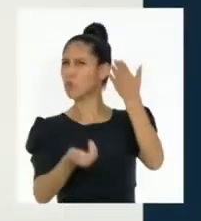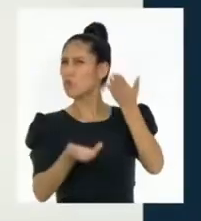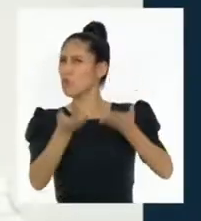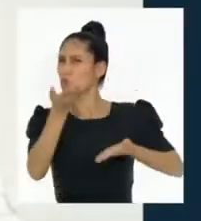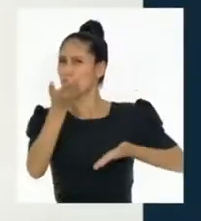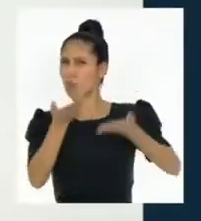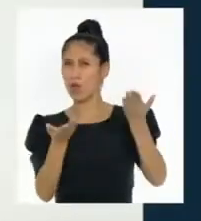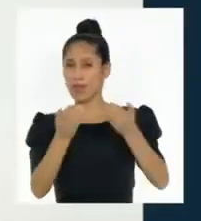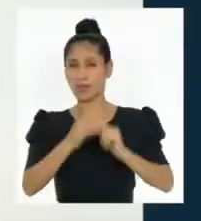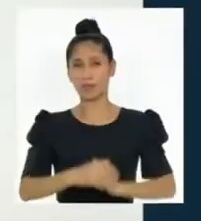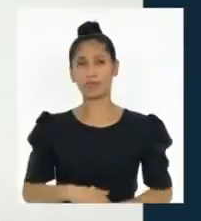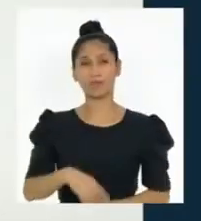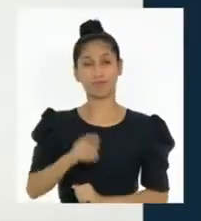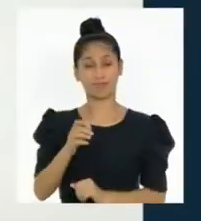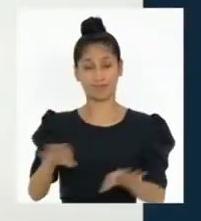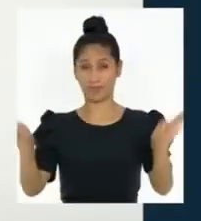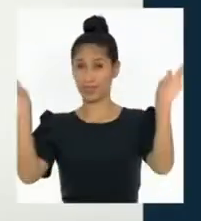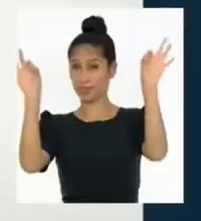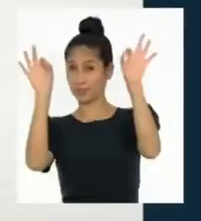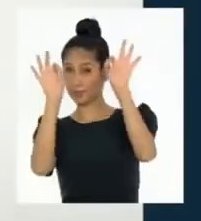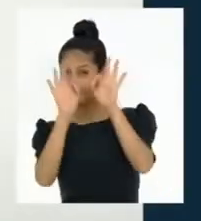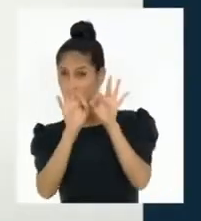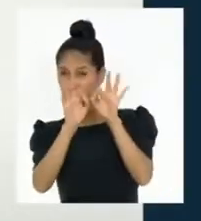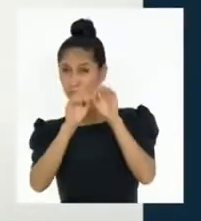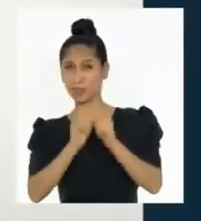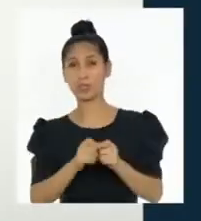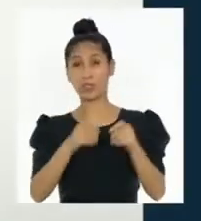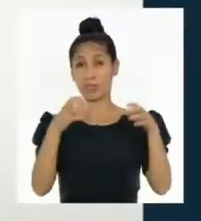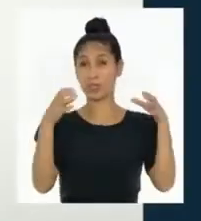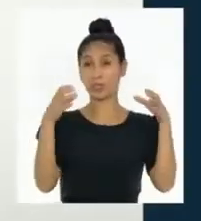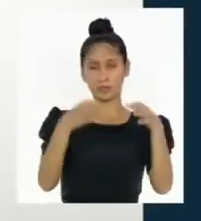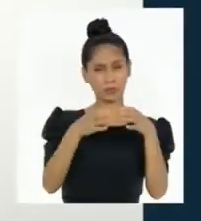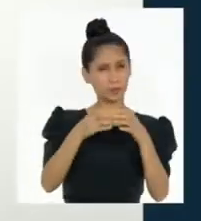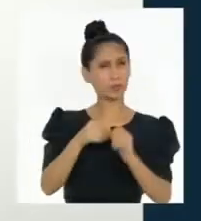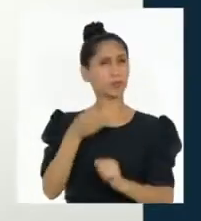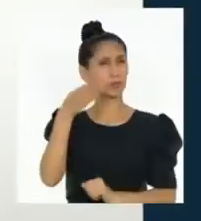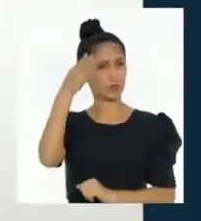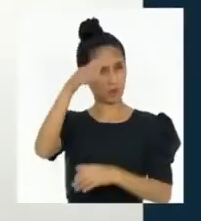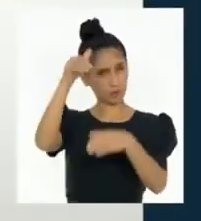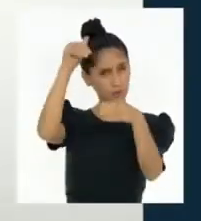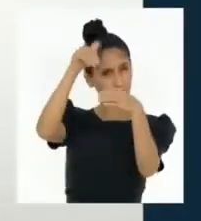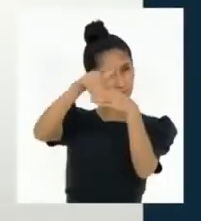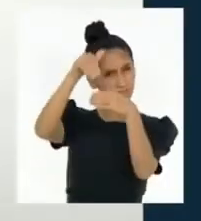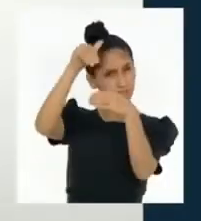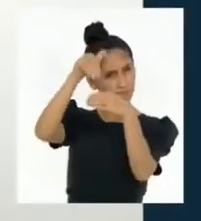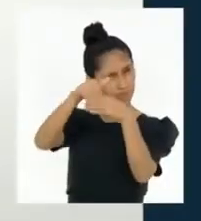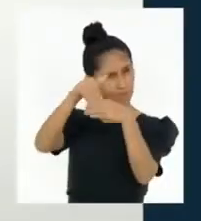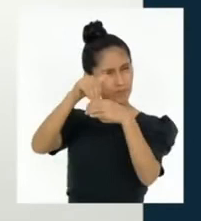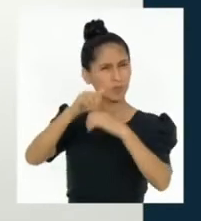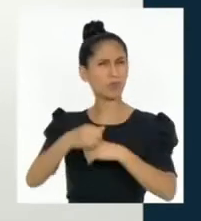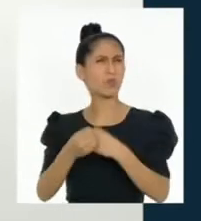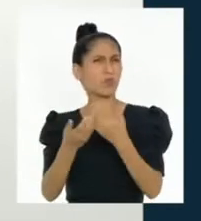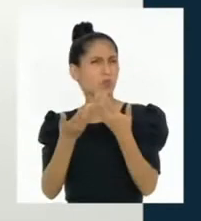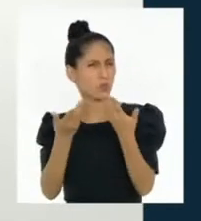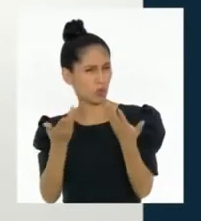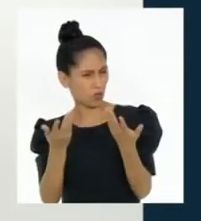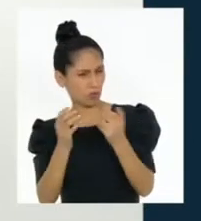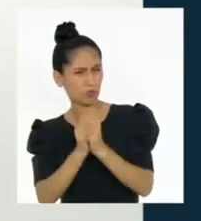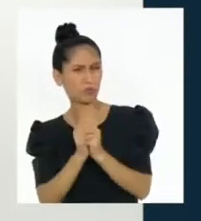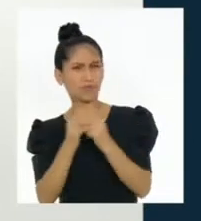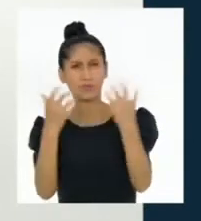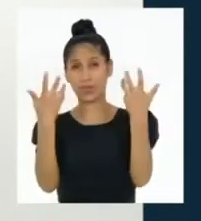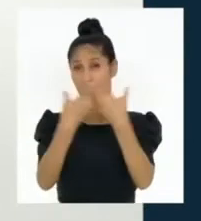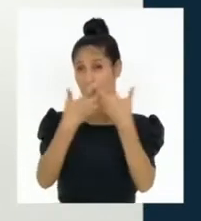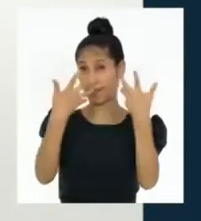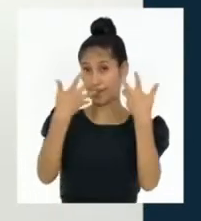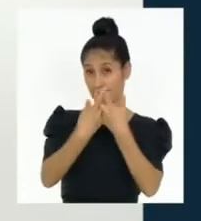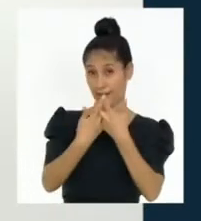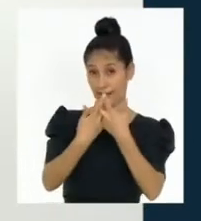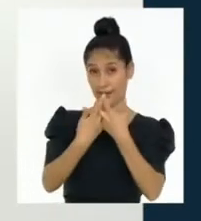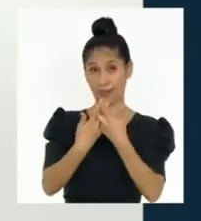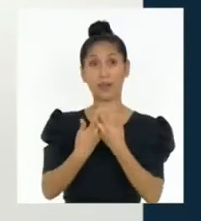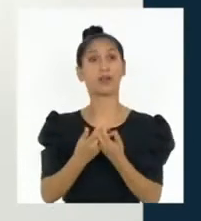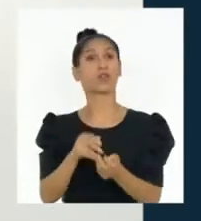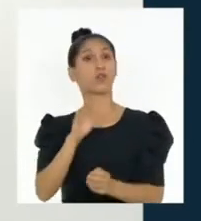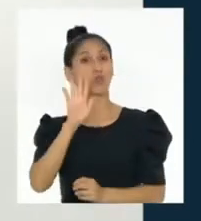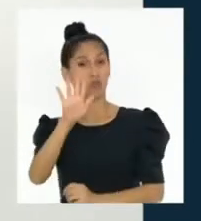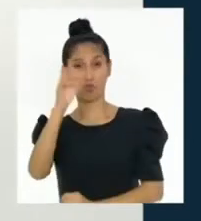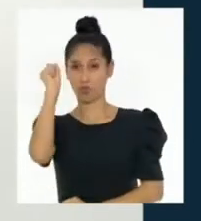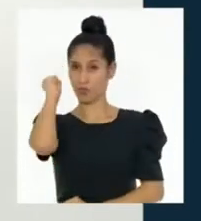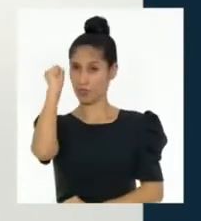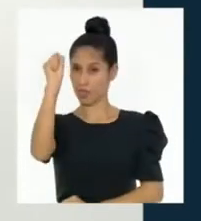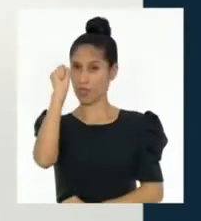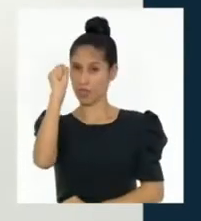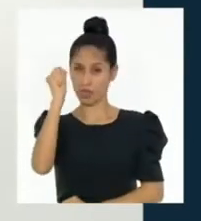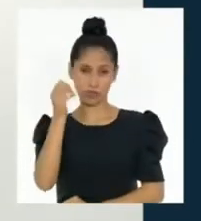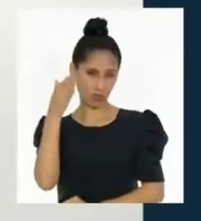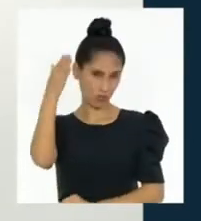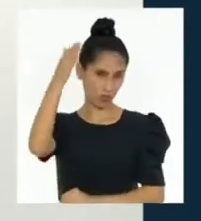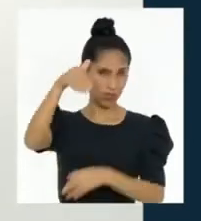Es sumamente importante que las elecciones se den de manera democrática, porque así se estaría ejerciendo el derecho al voto y la